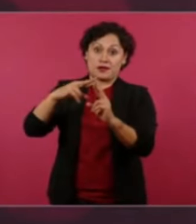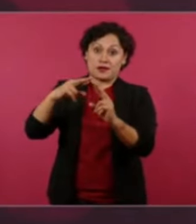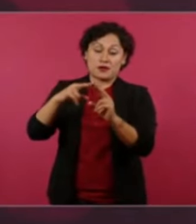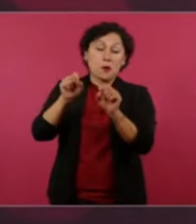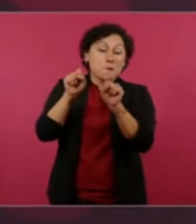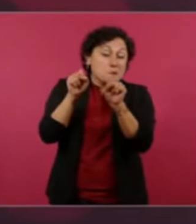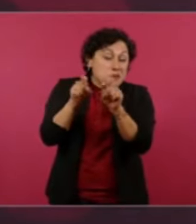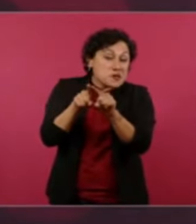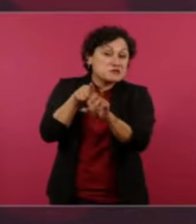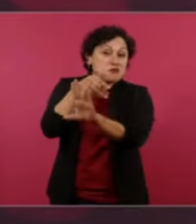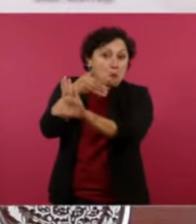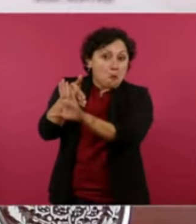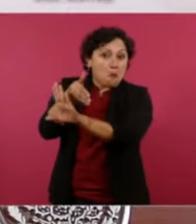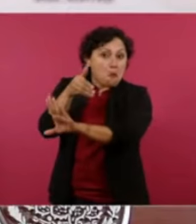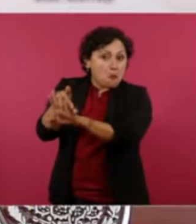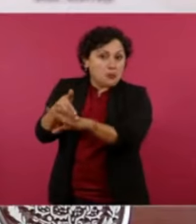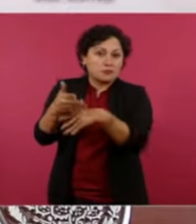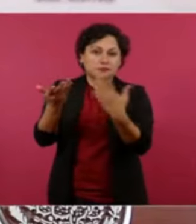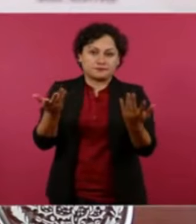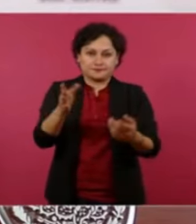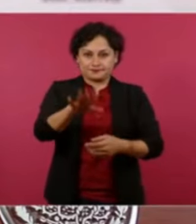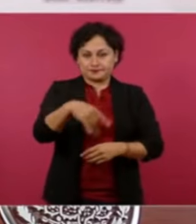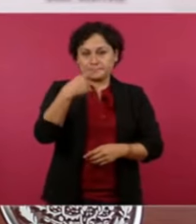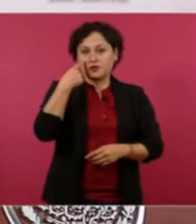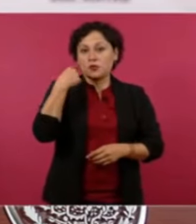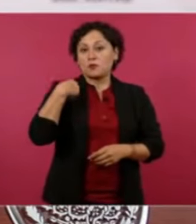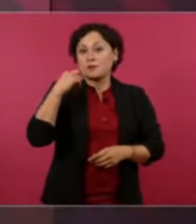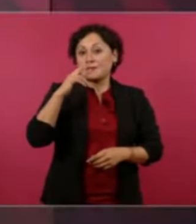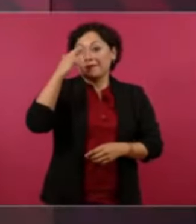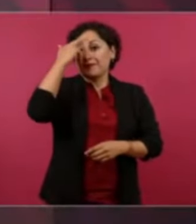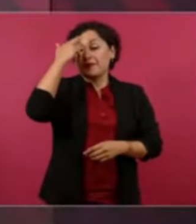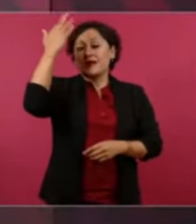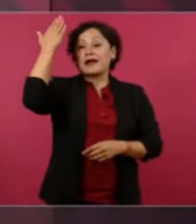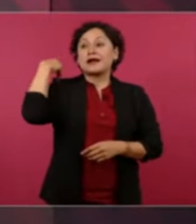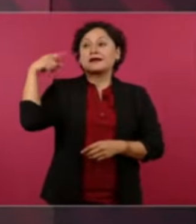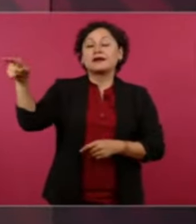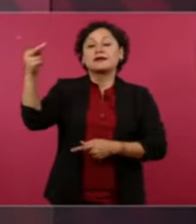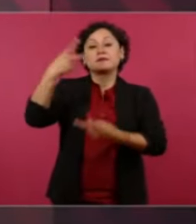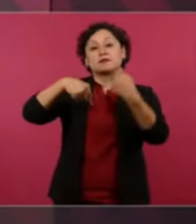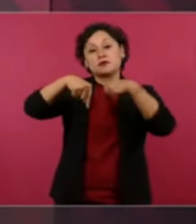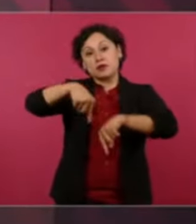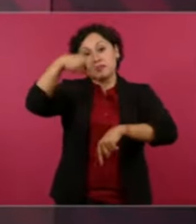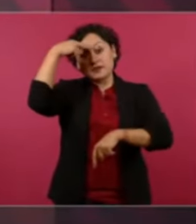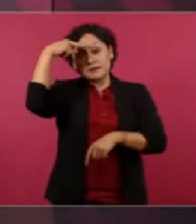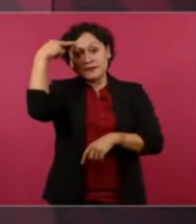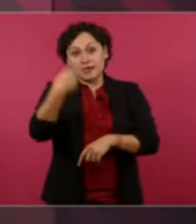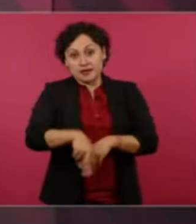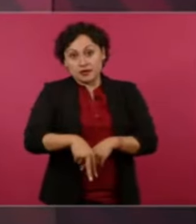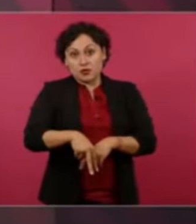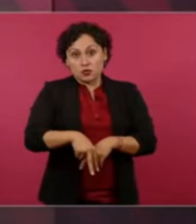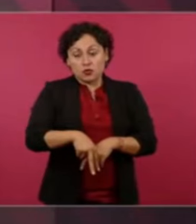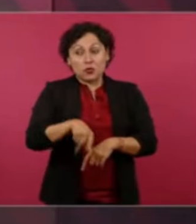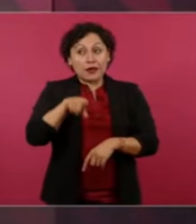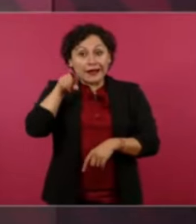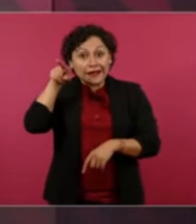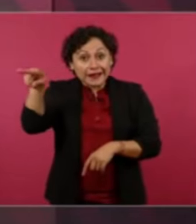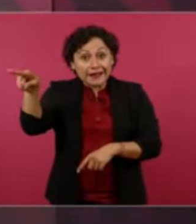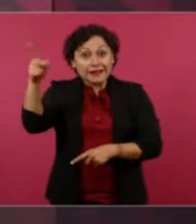Yo recuerdo cuando vino a México, que ha sido el dirigente político